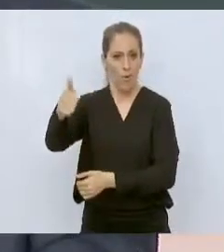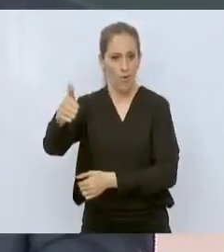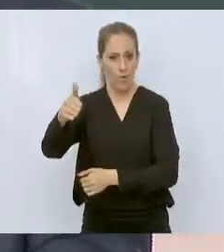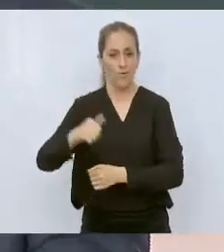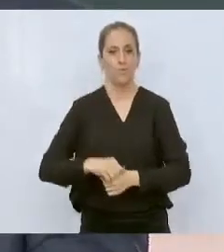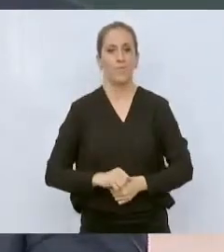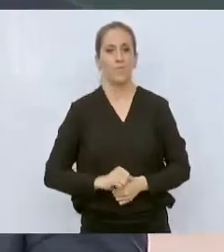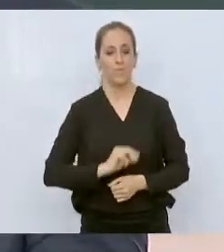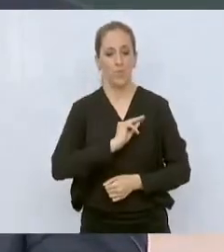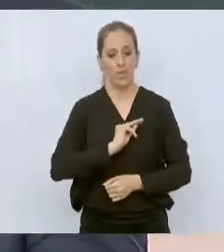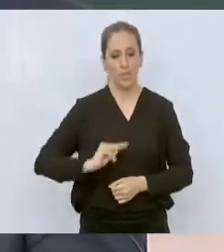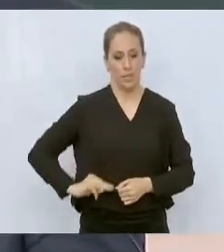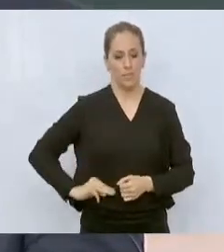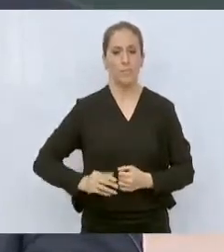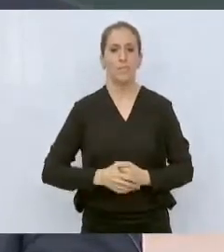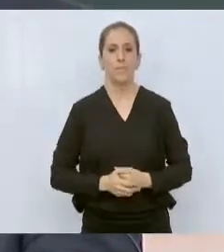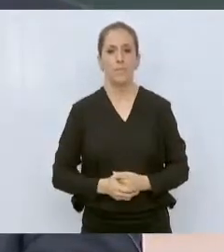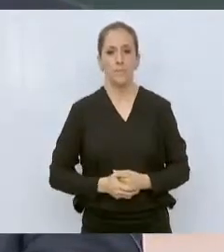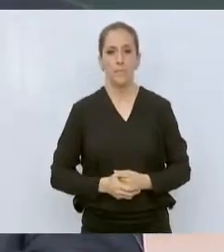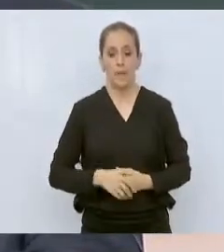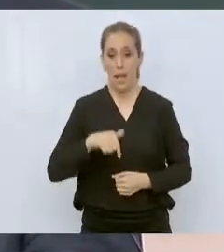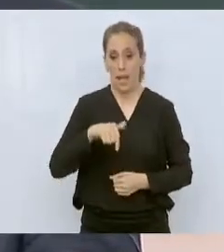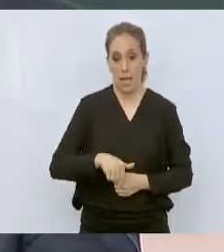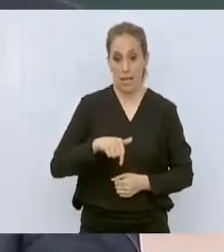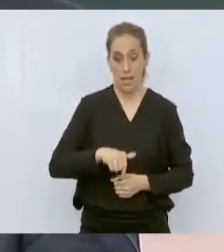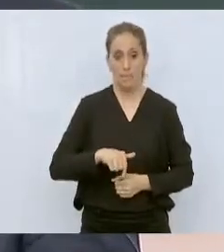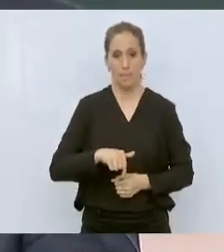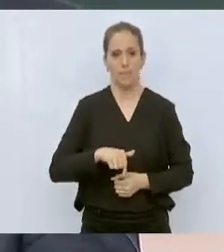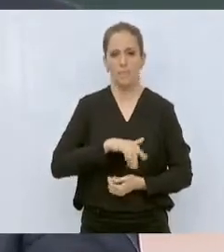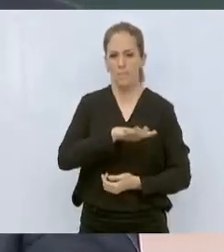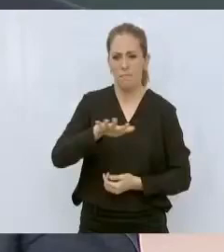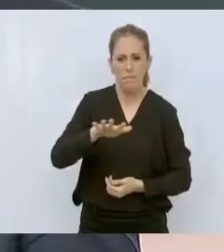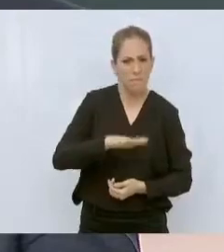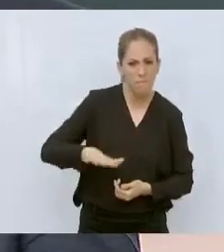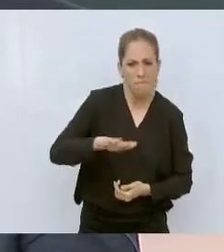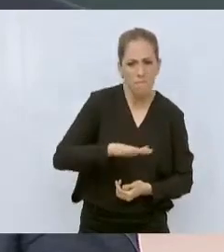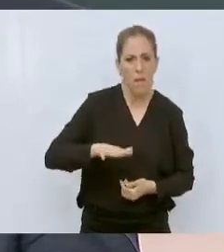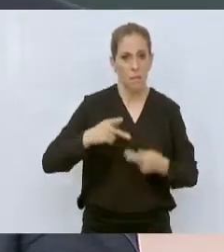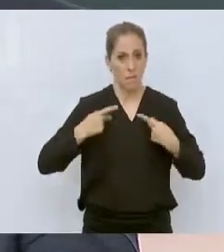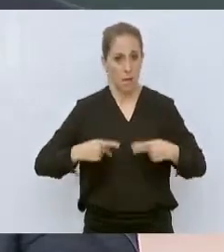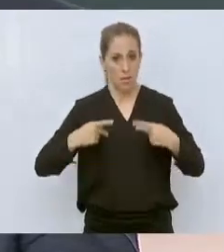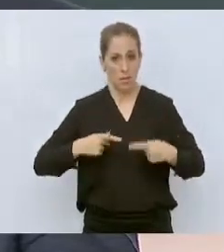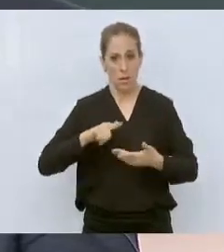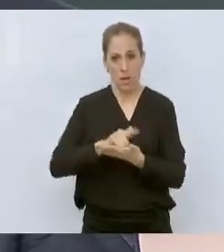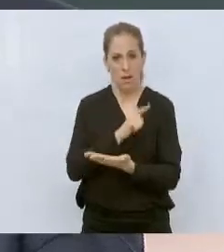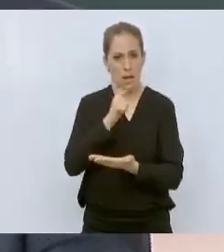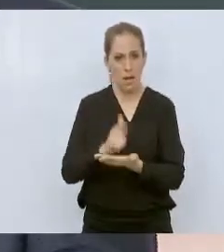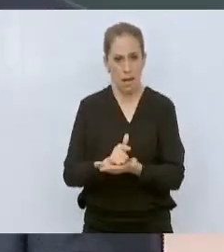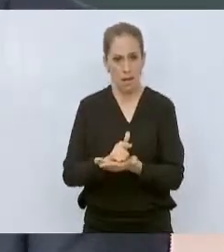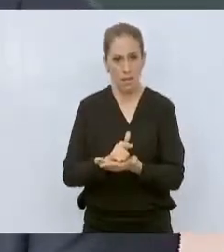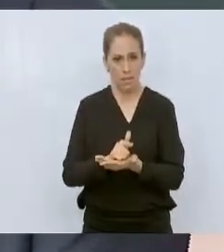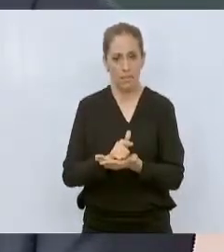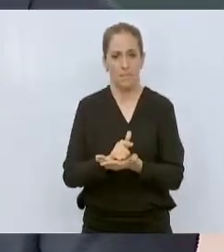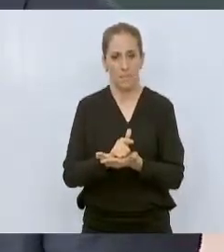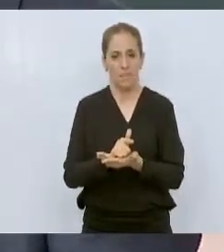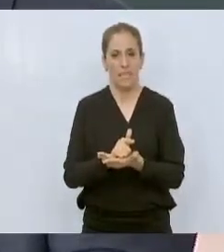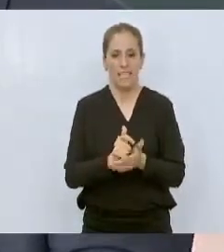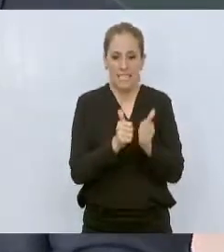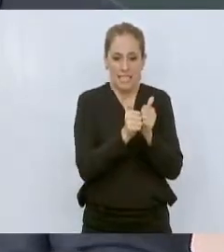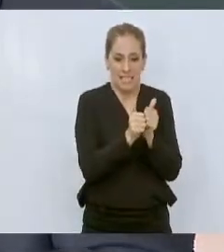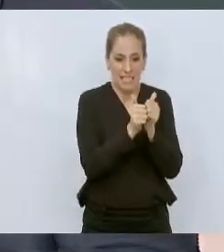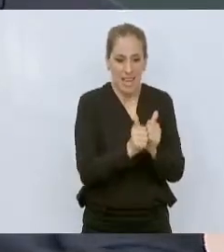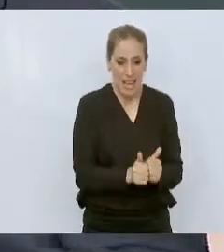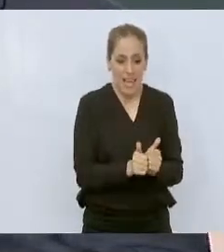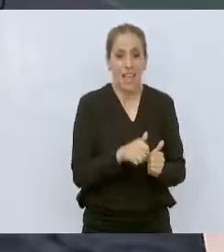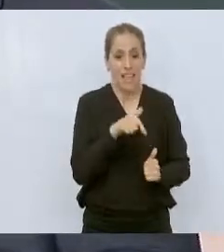muy importante que le quiero dar es que la gente de Linares no migra hacia otra parte, se queda acá. Por eso Linares ha